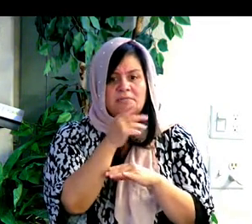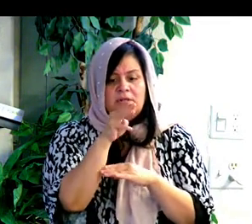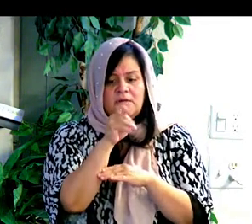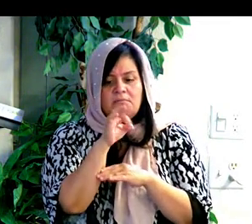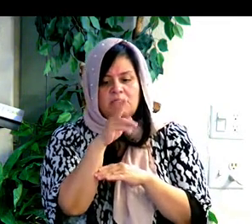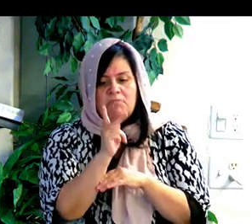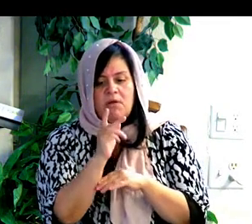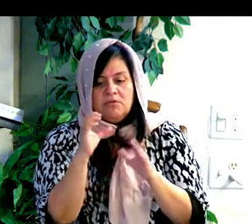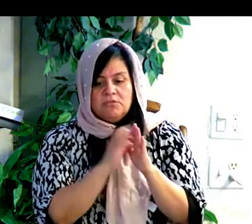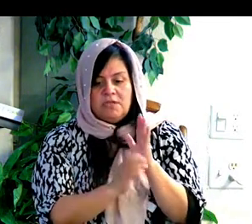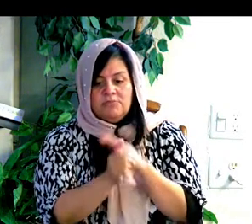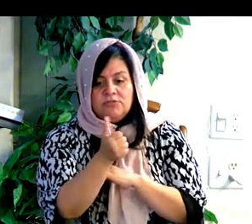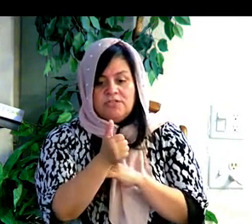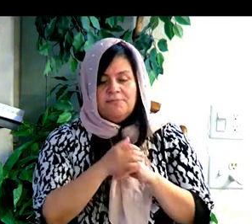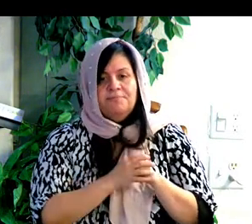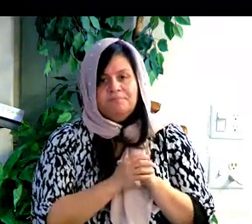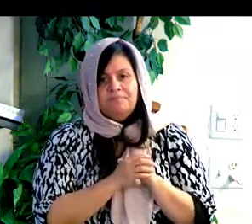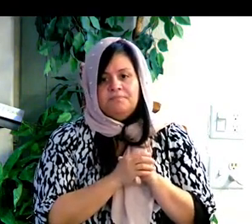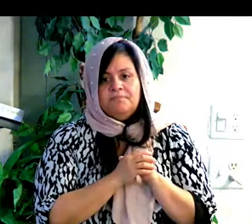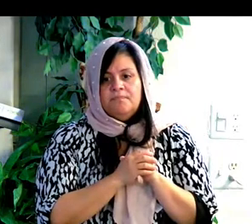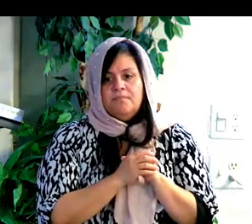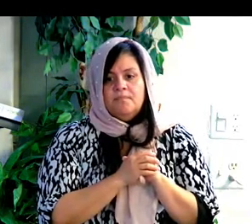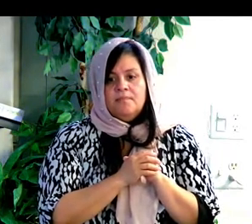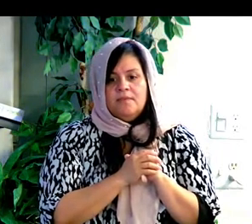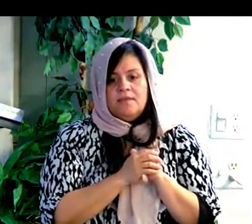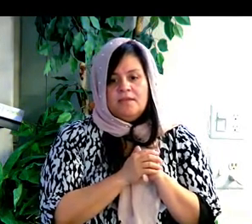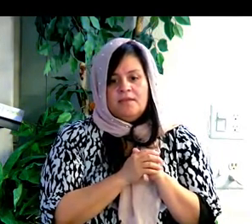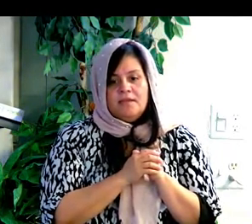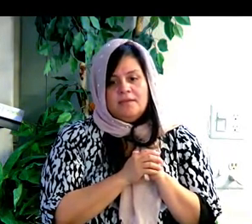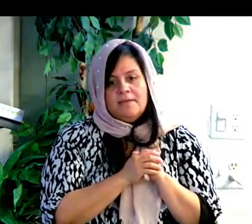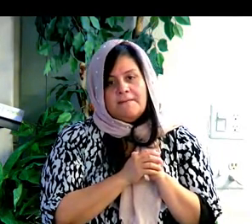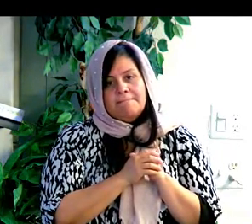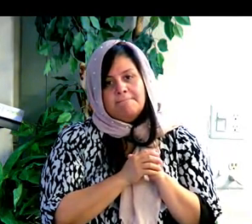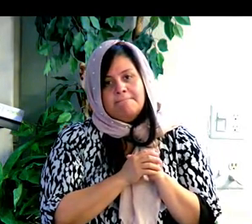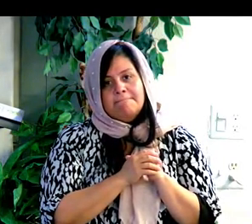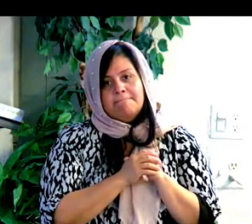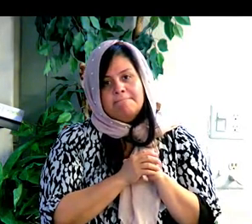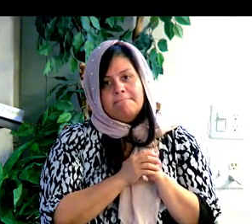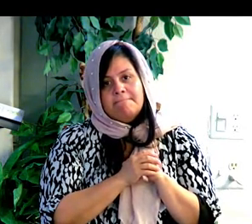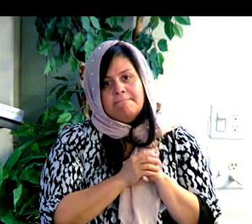Nosotros leemos historias en el Nuevo Pacto, vamos a ver Marcos capítulo 10.